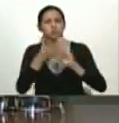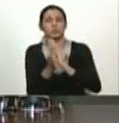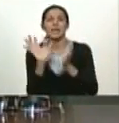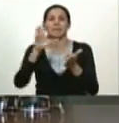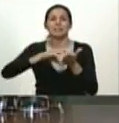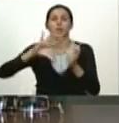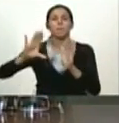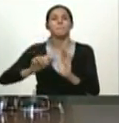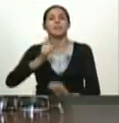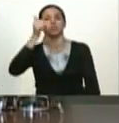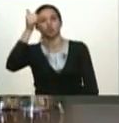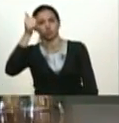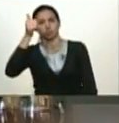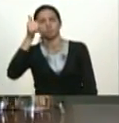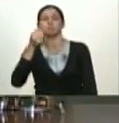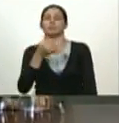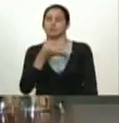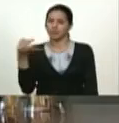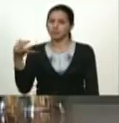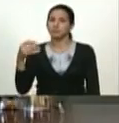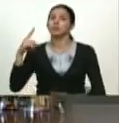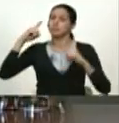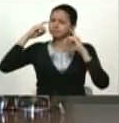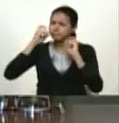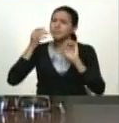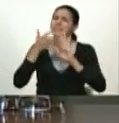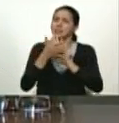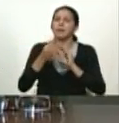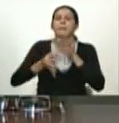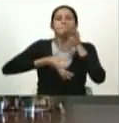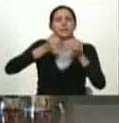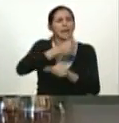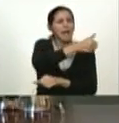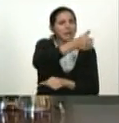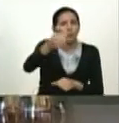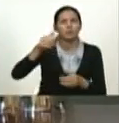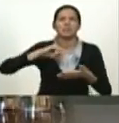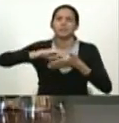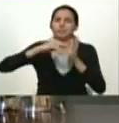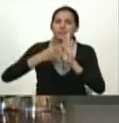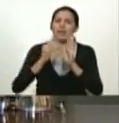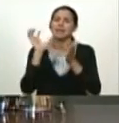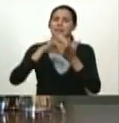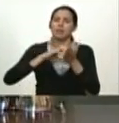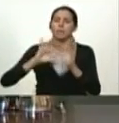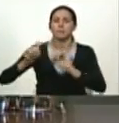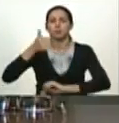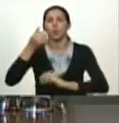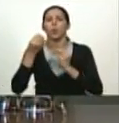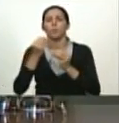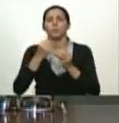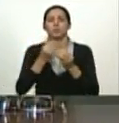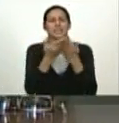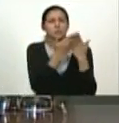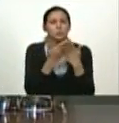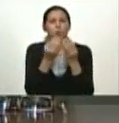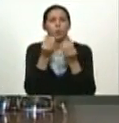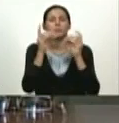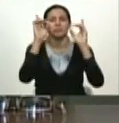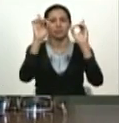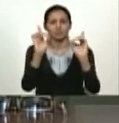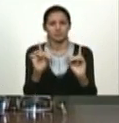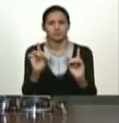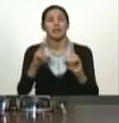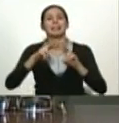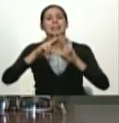excelente que da el general padrino lópez que es un estado mayor como funciona como se consulta como se estudia como se decide ese